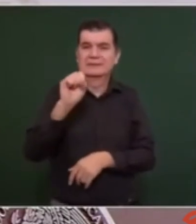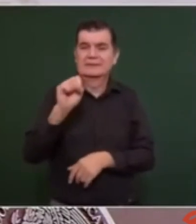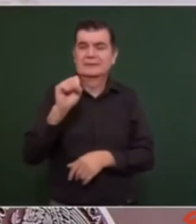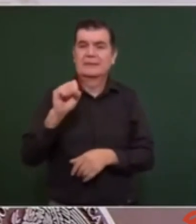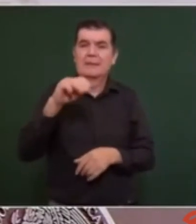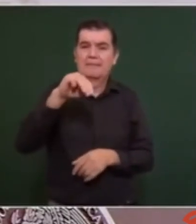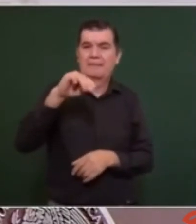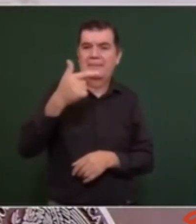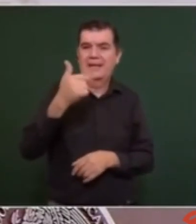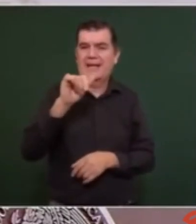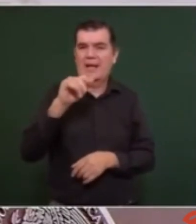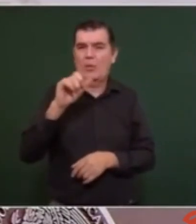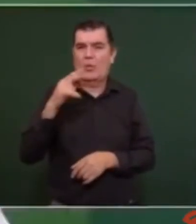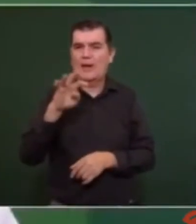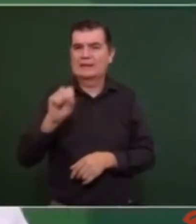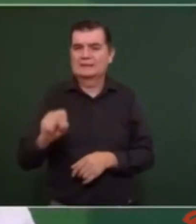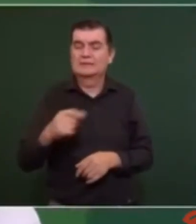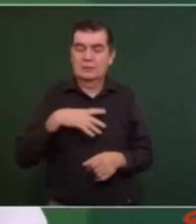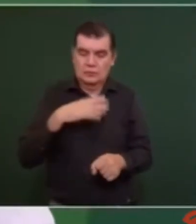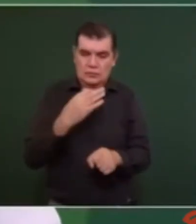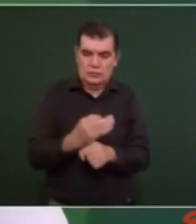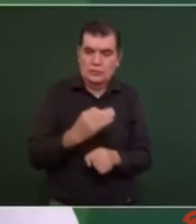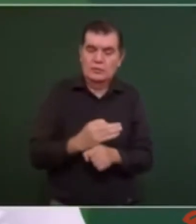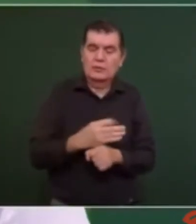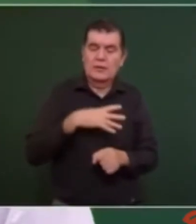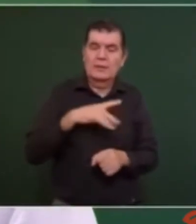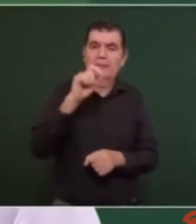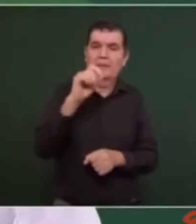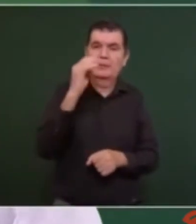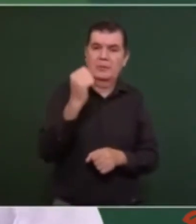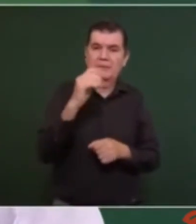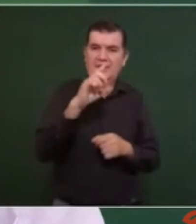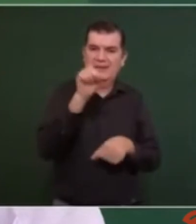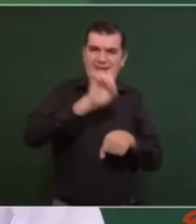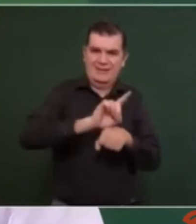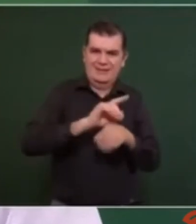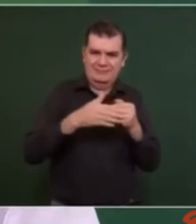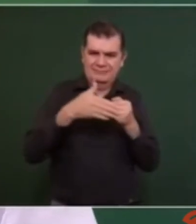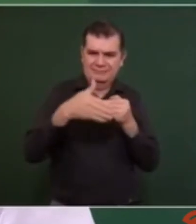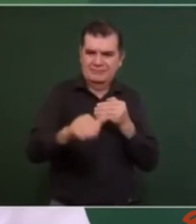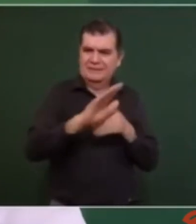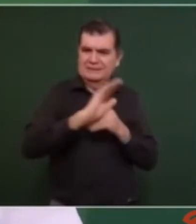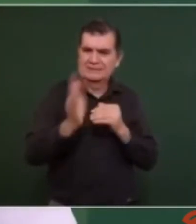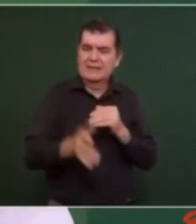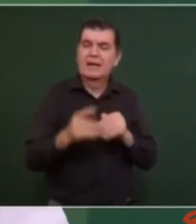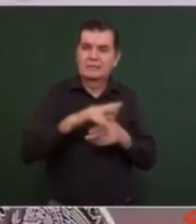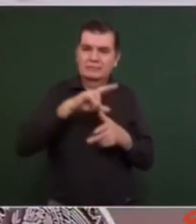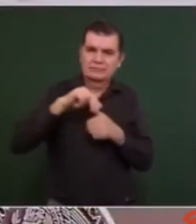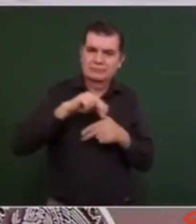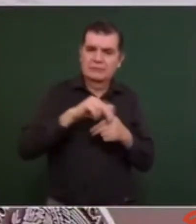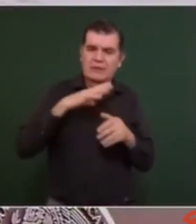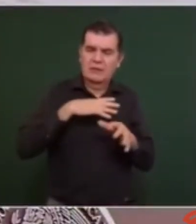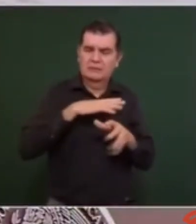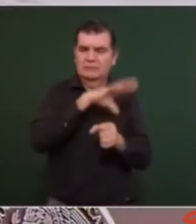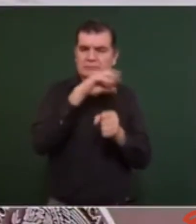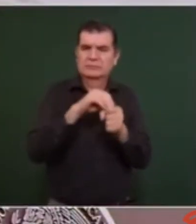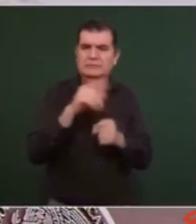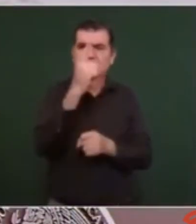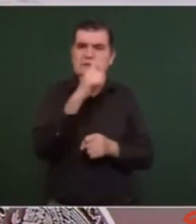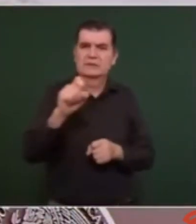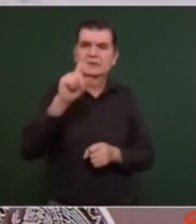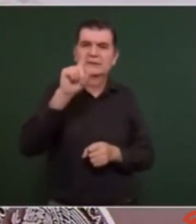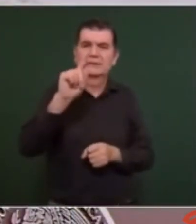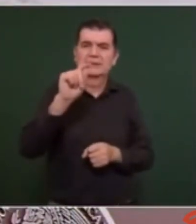megawatts. A la fecha, 29 días después, ya se tiene una demanda máxima de